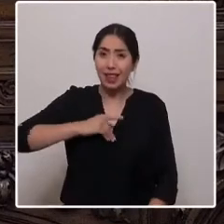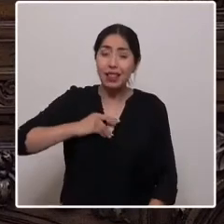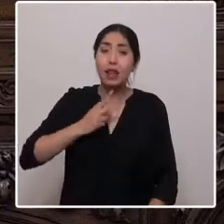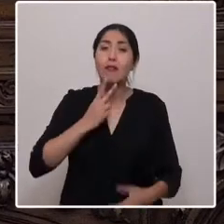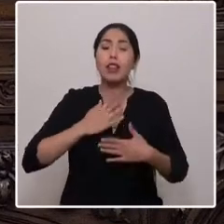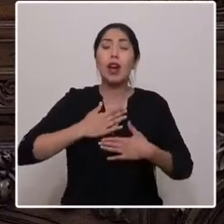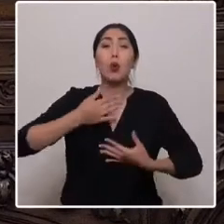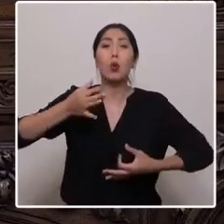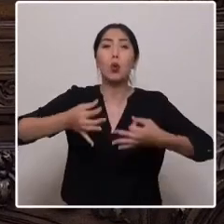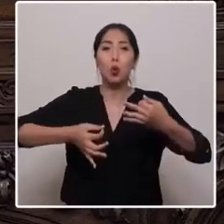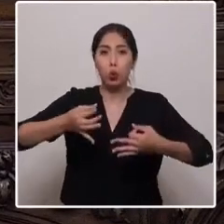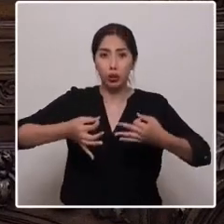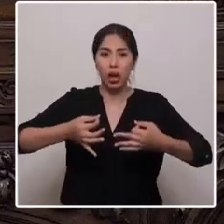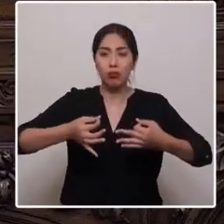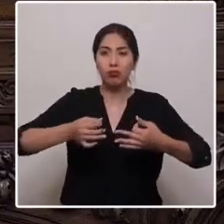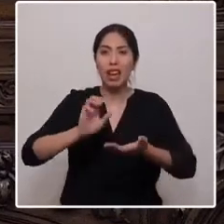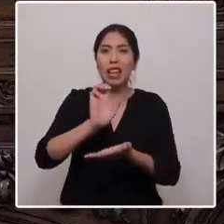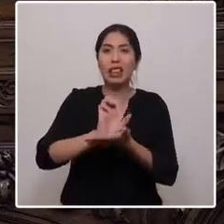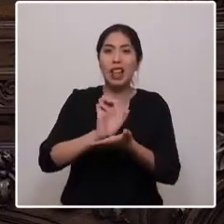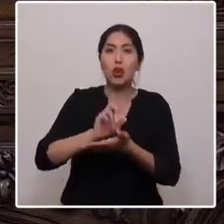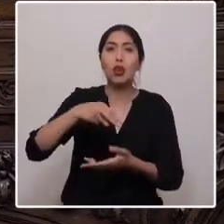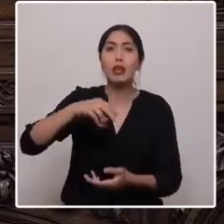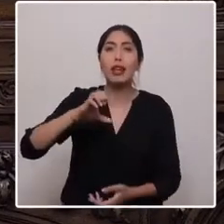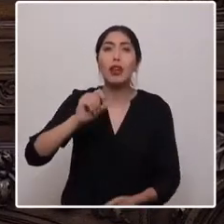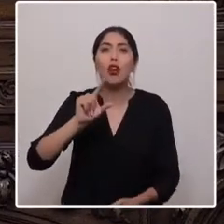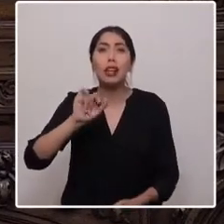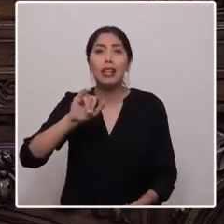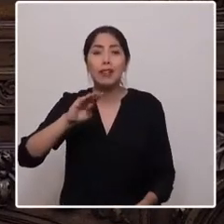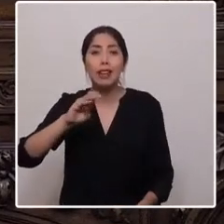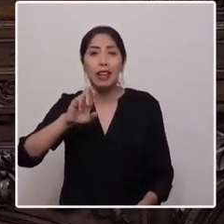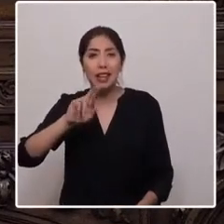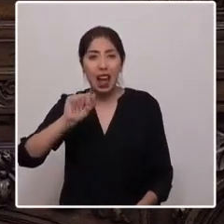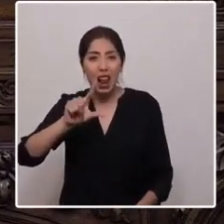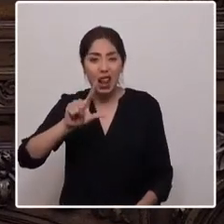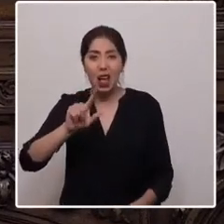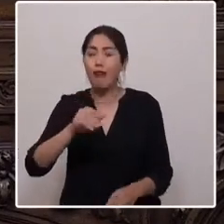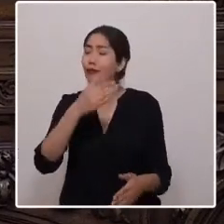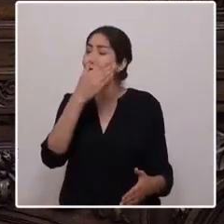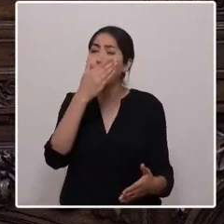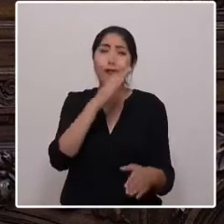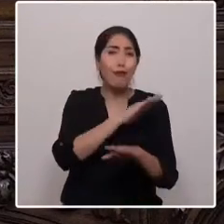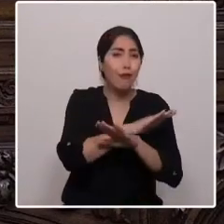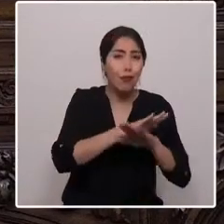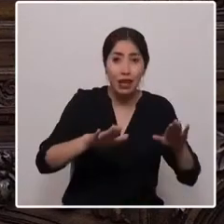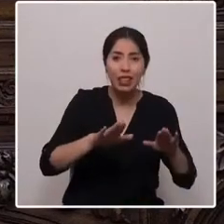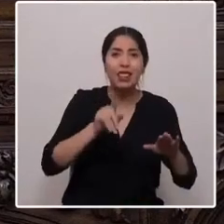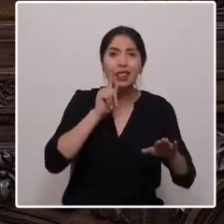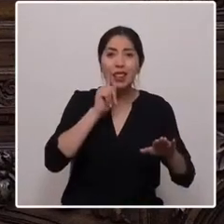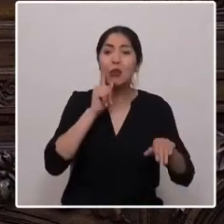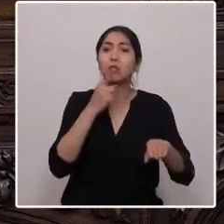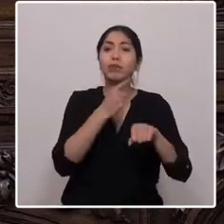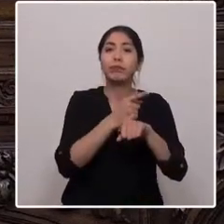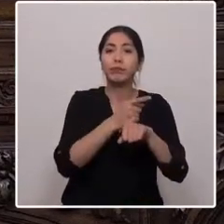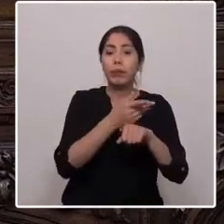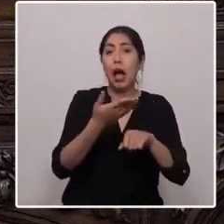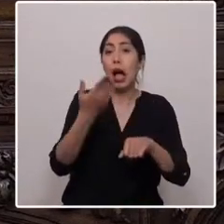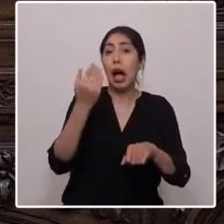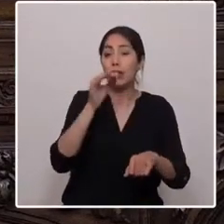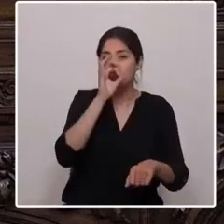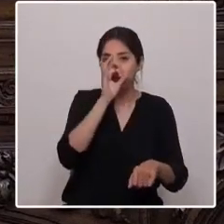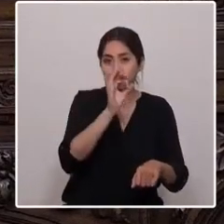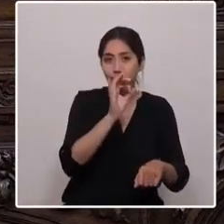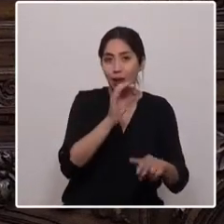neoliberal impuesto en una de las dictaduras más crueles del continente, que incluso, después de 30 años de haber